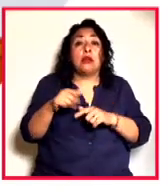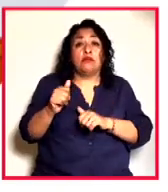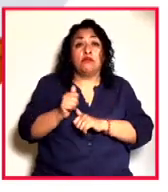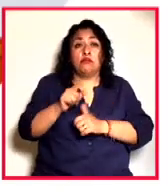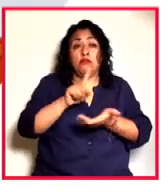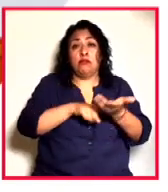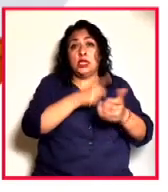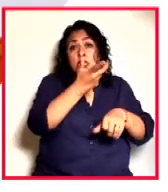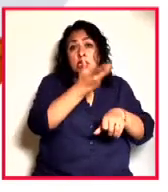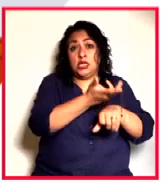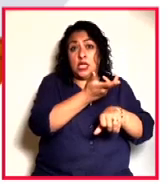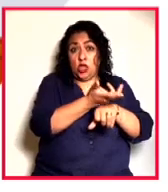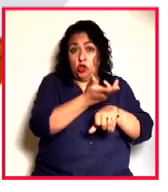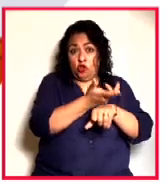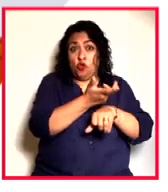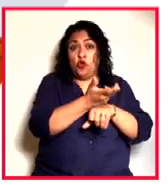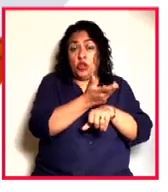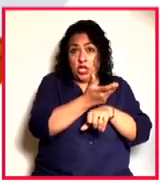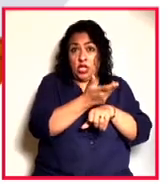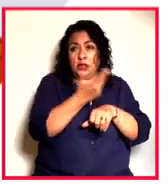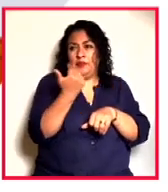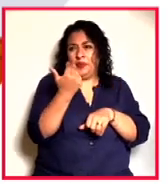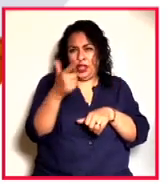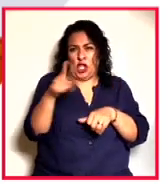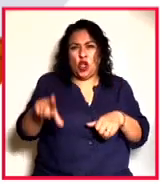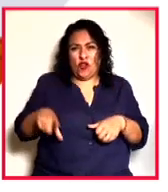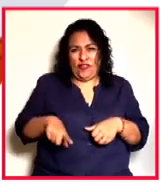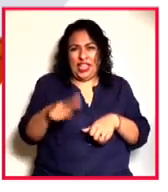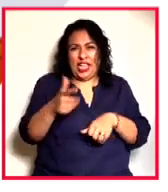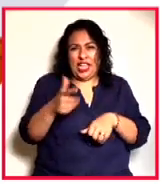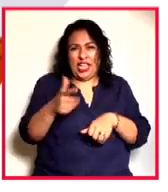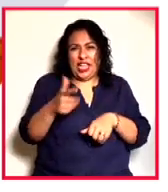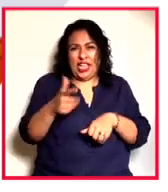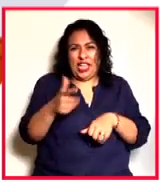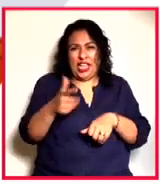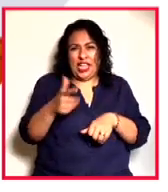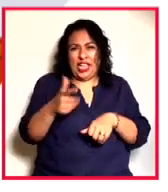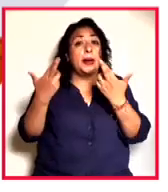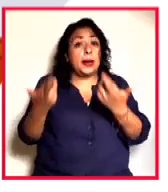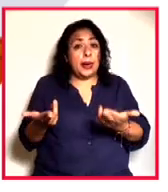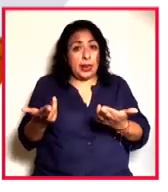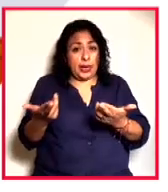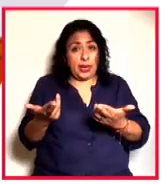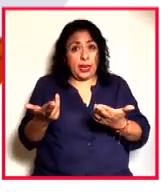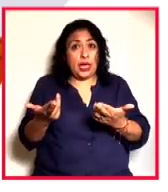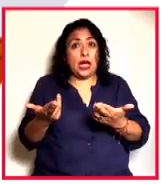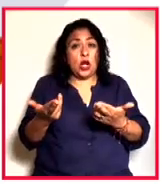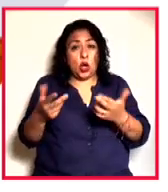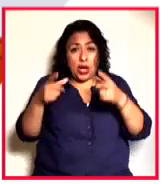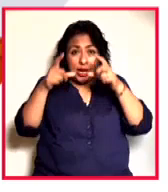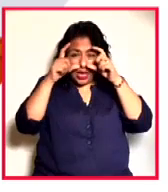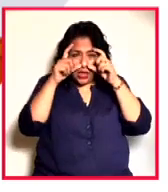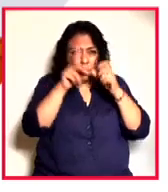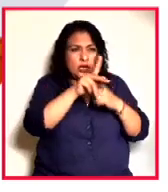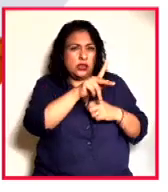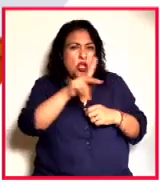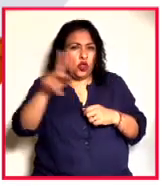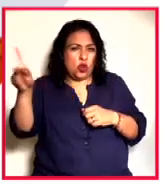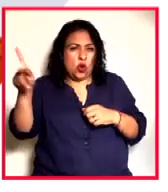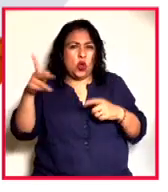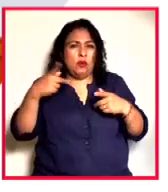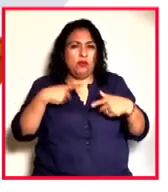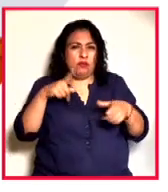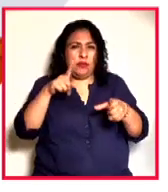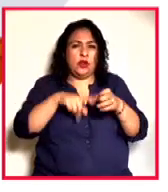Unidos y recientemente el gobierno de los Estados Unidos obsequió este tipo de lentes a todas las fuerzas de la